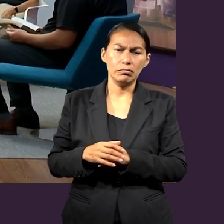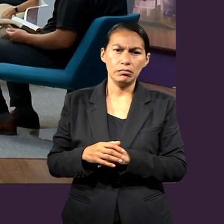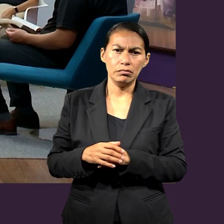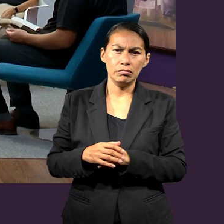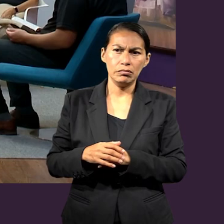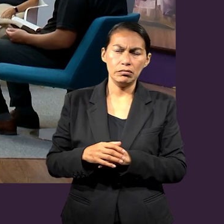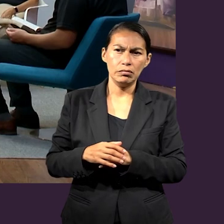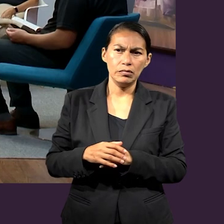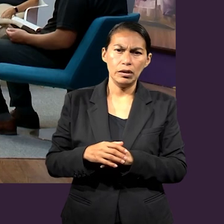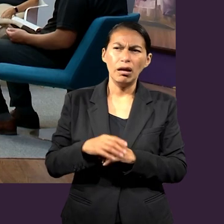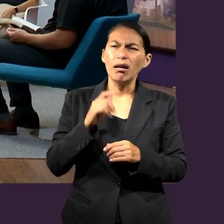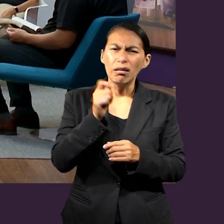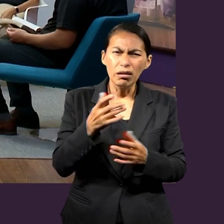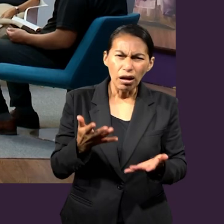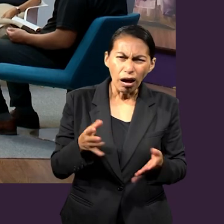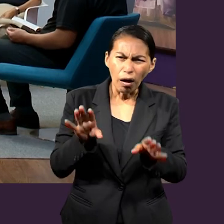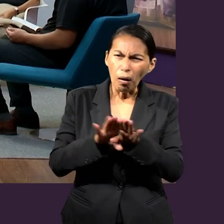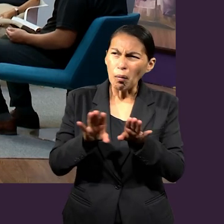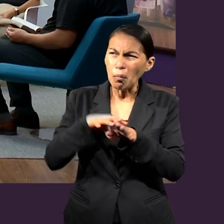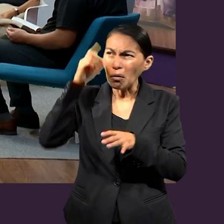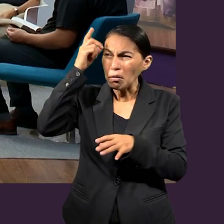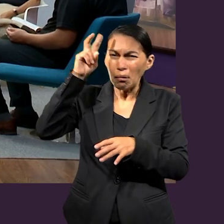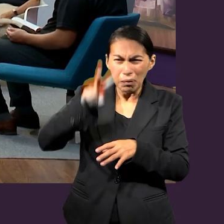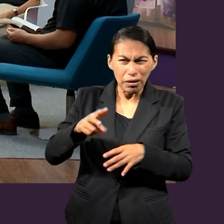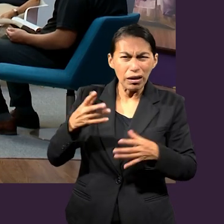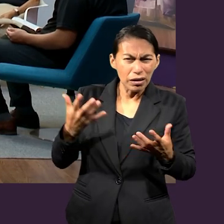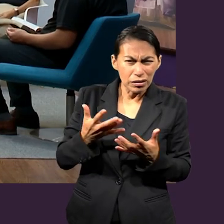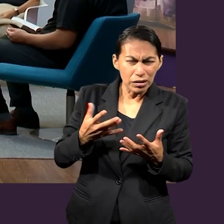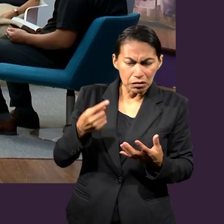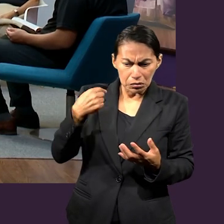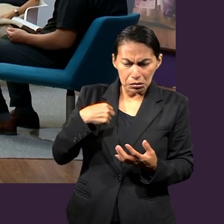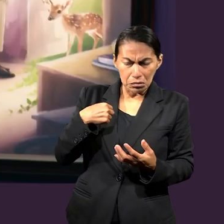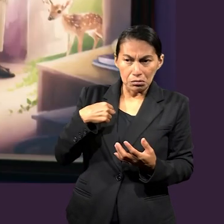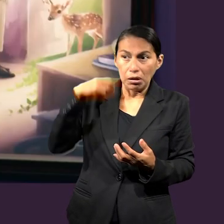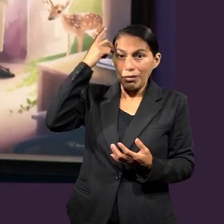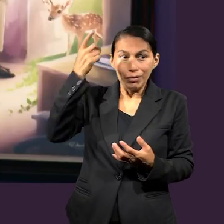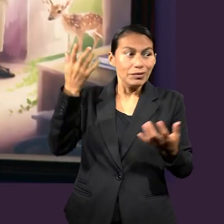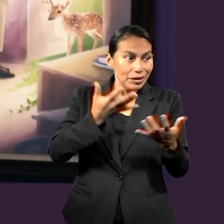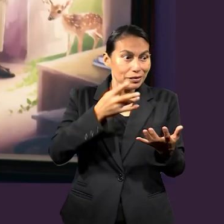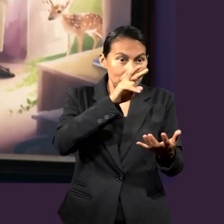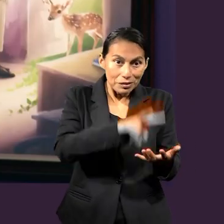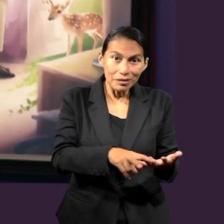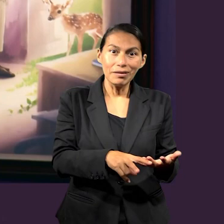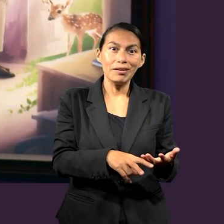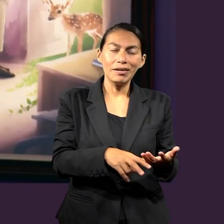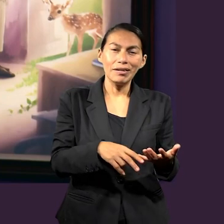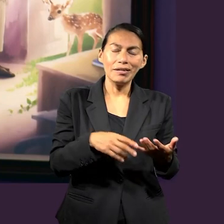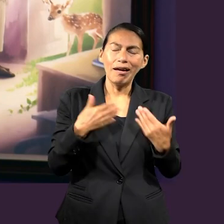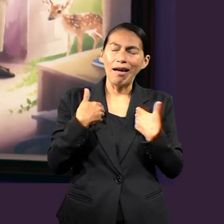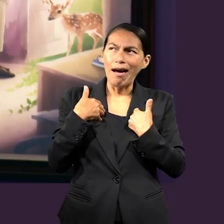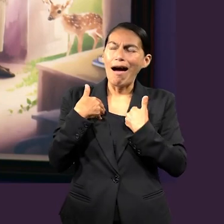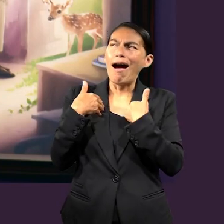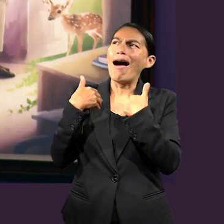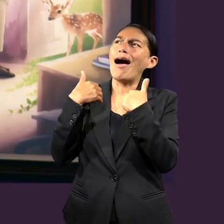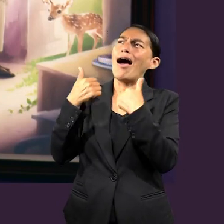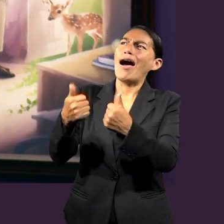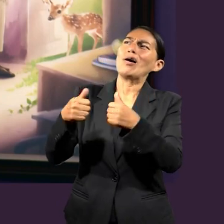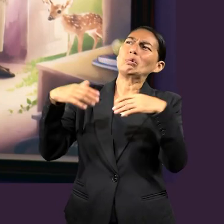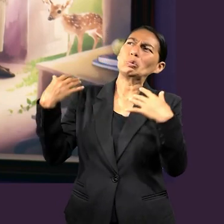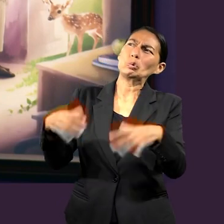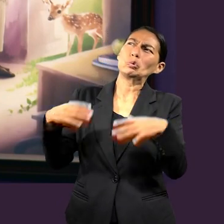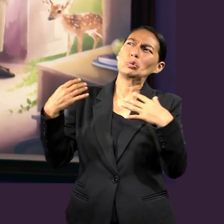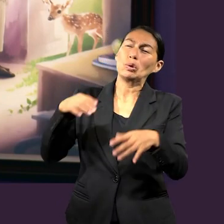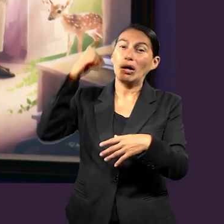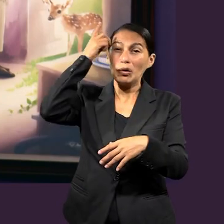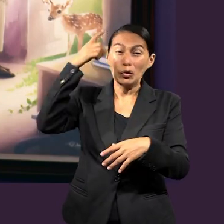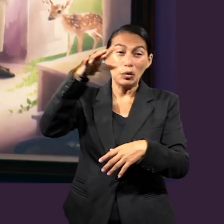Así como por decirlo, un deseo que tenía de poder saber si Dios de verdad podía actuar en su vida. Y lo hizo. O sea, podemos